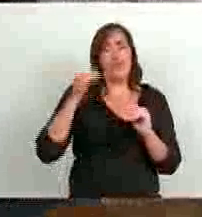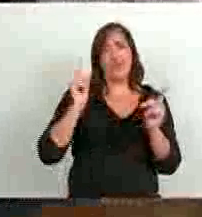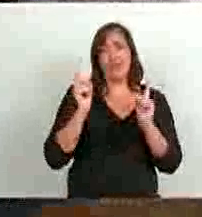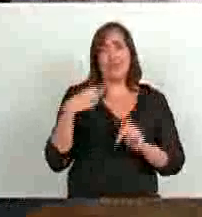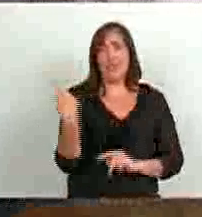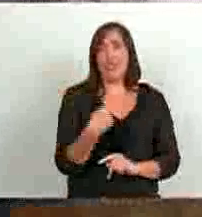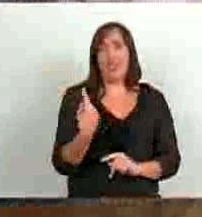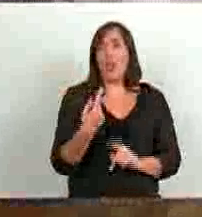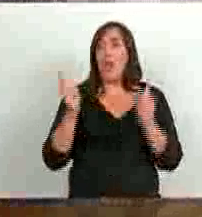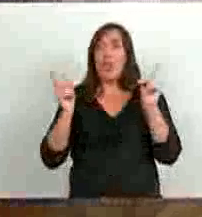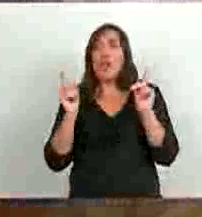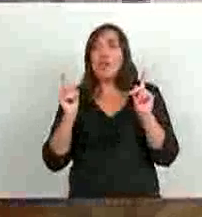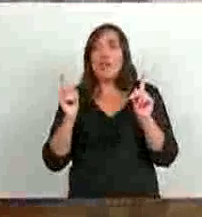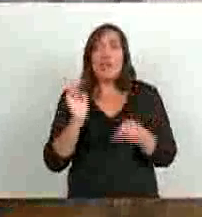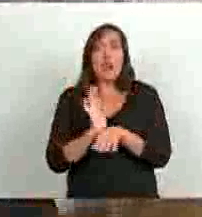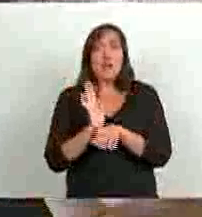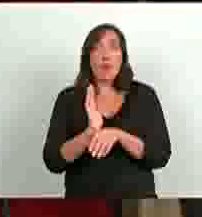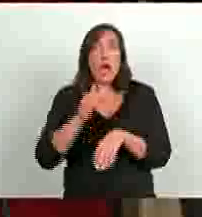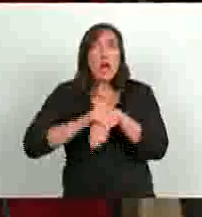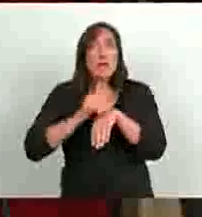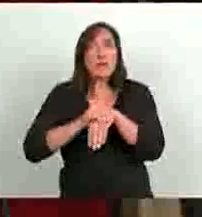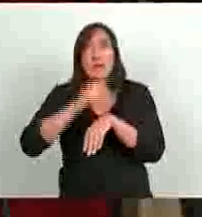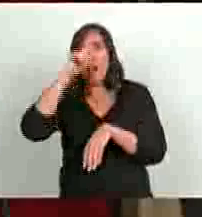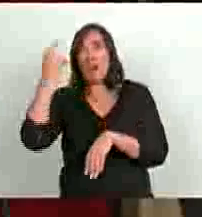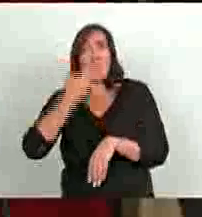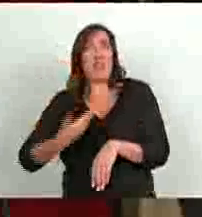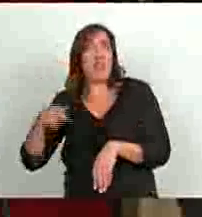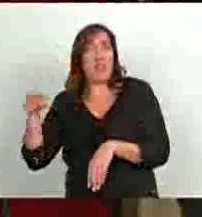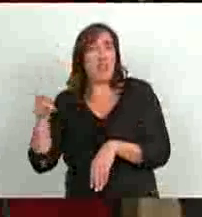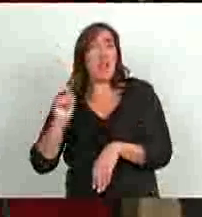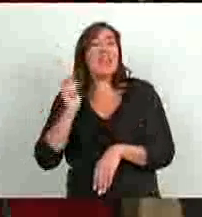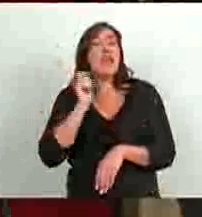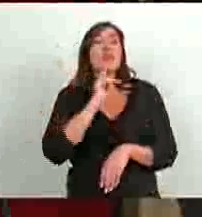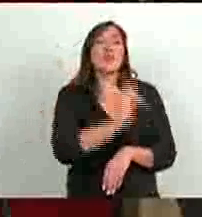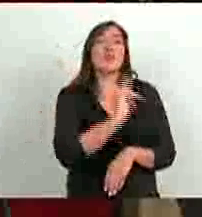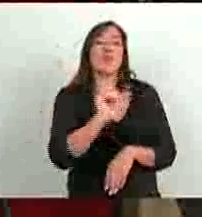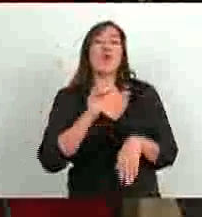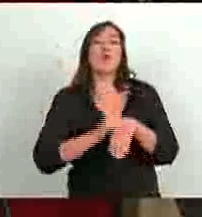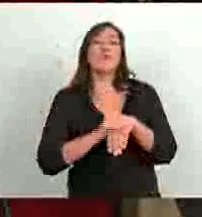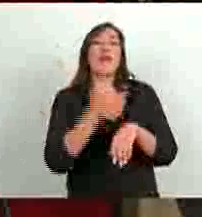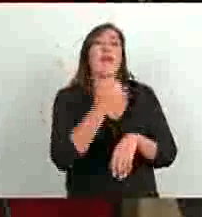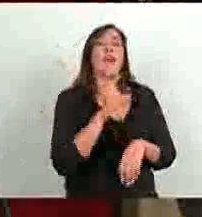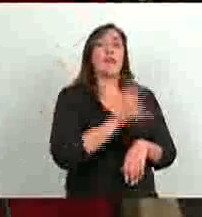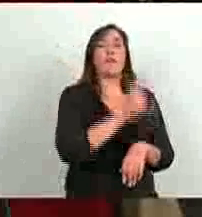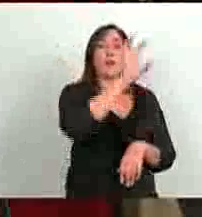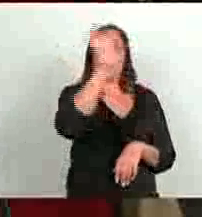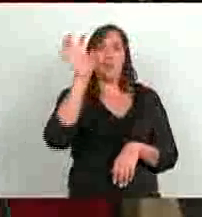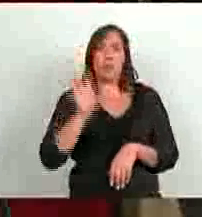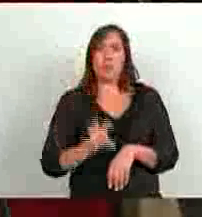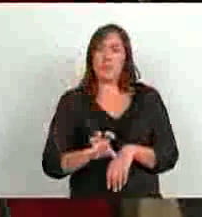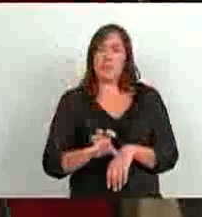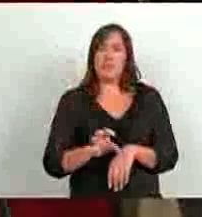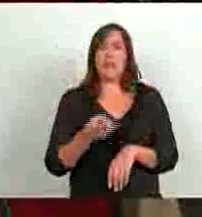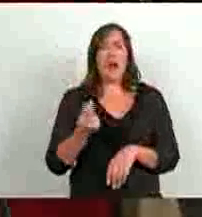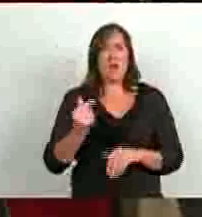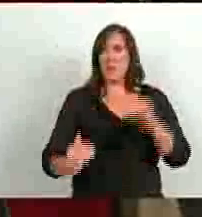los docentes no están a cargo del Estado Nacional, son a cargo de las provincias. Y digo que ha sido una cosa muy